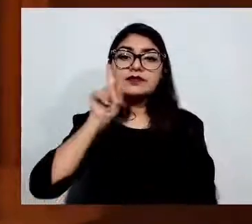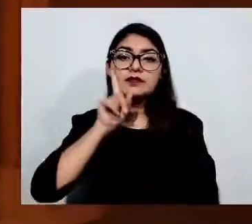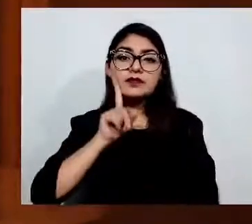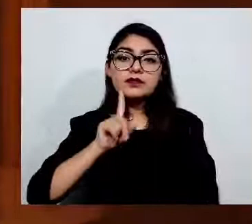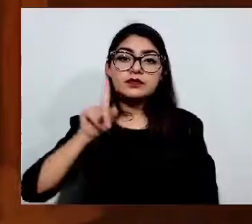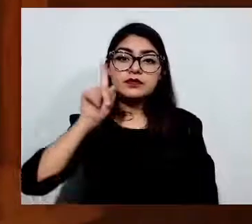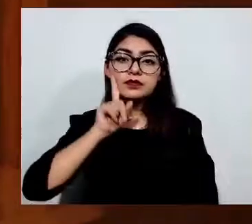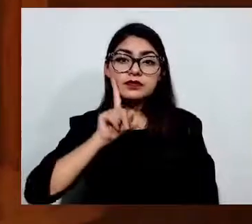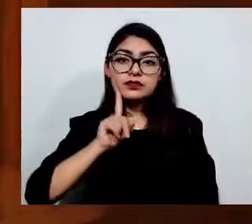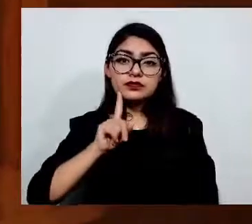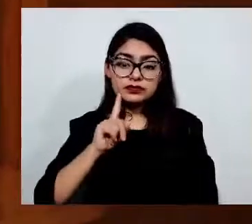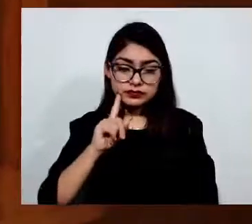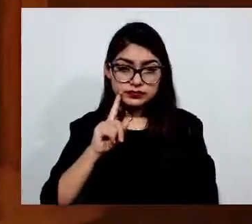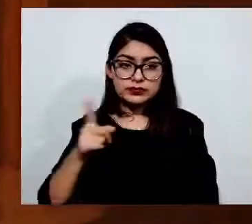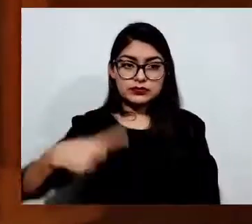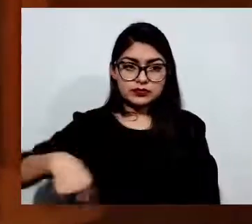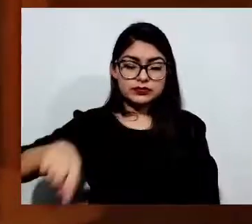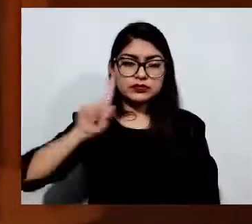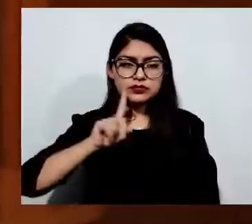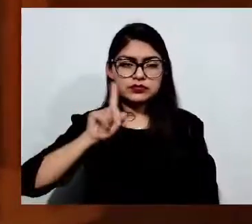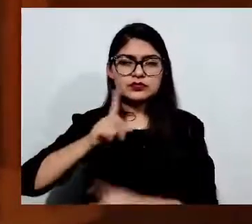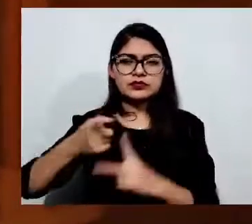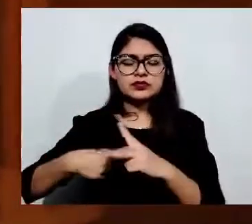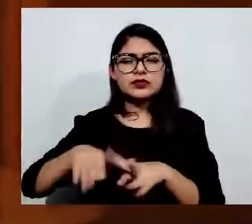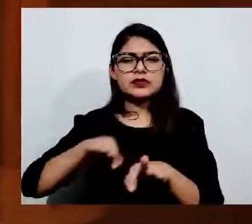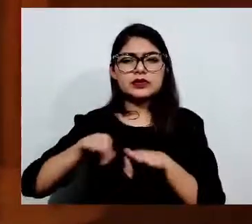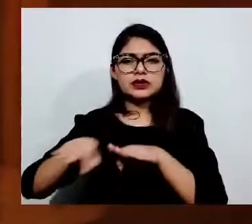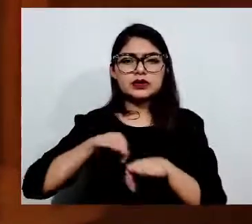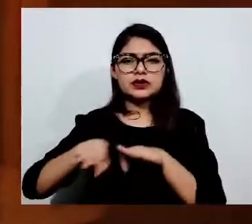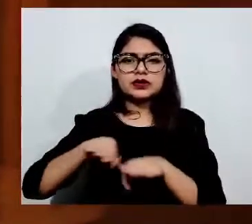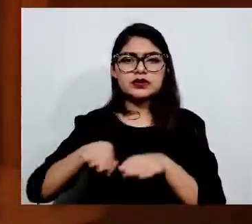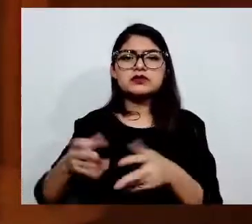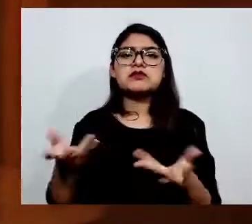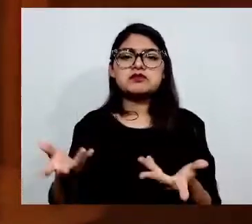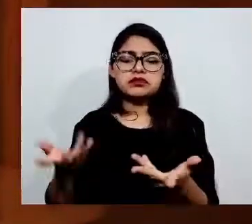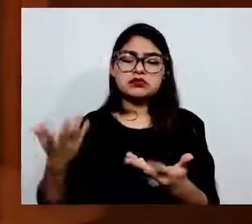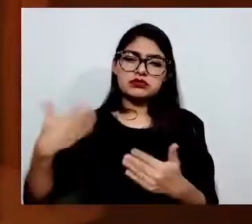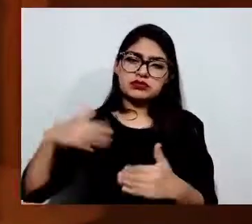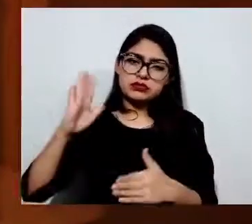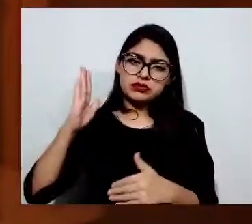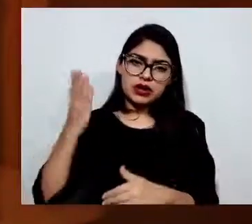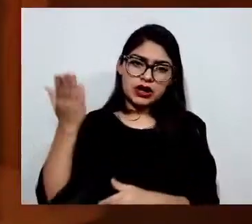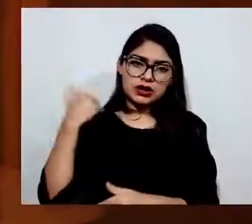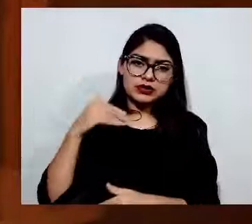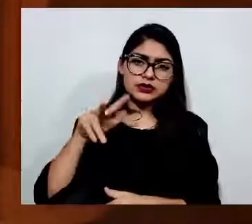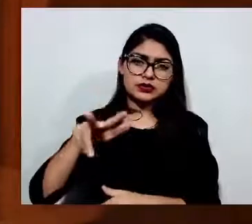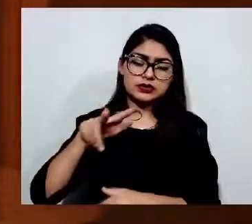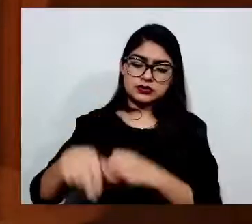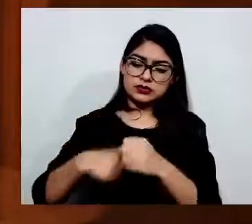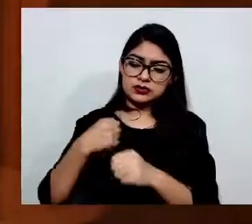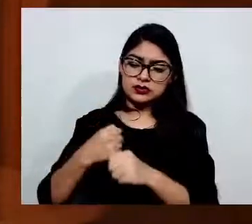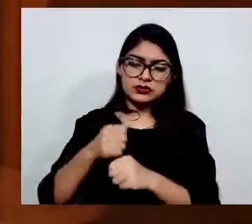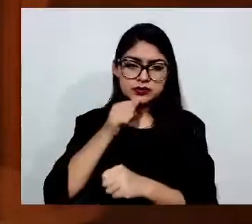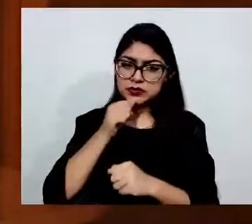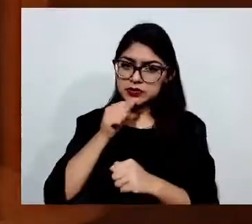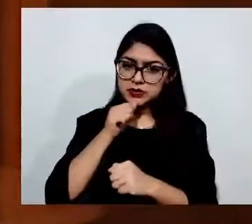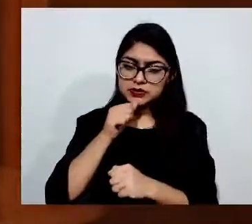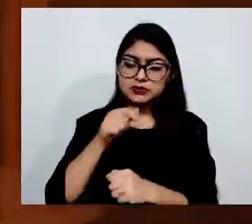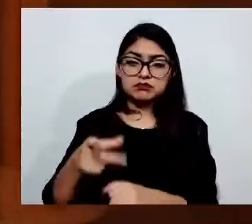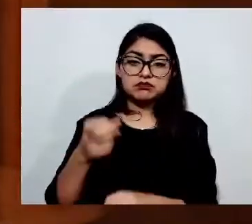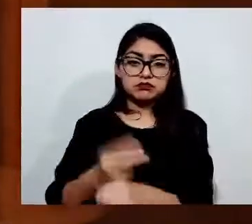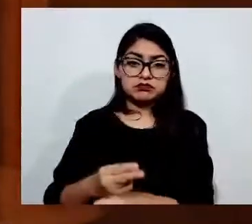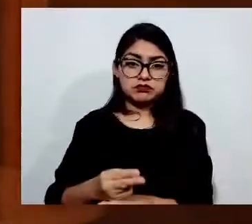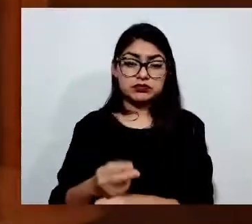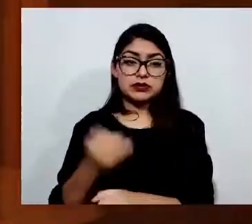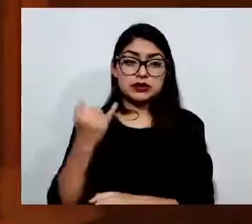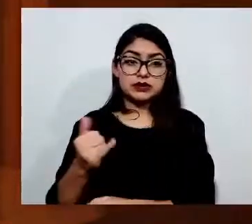laborar cuando aún eran menores de edad. Y el 46 por ciento trabaja más de ocho horas diarias.